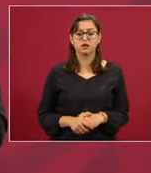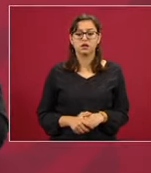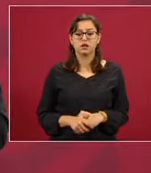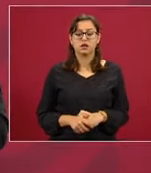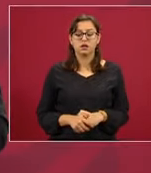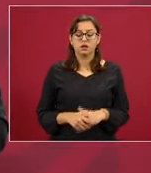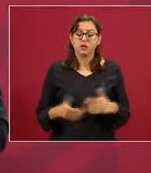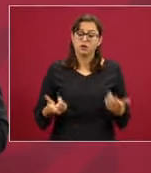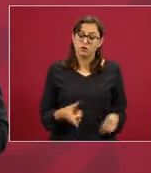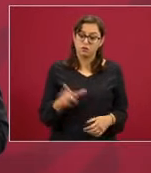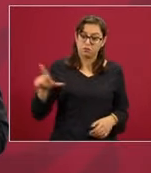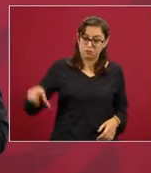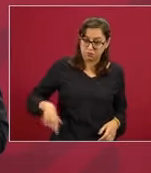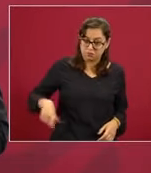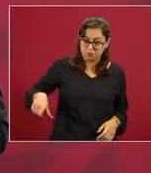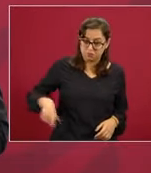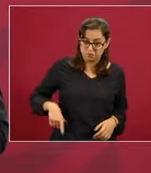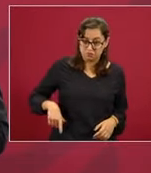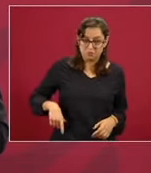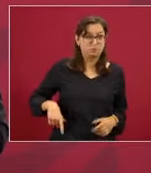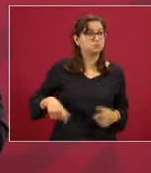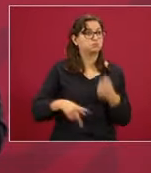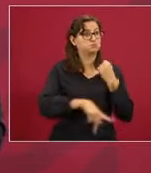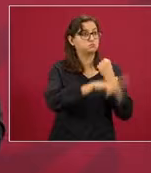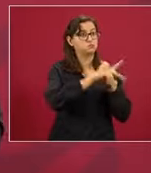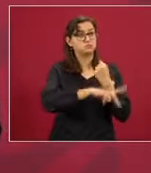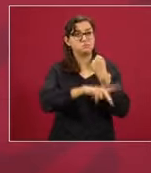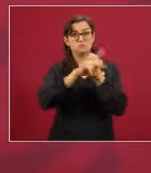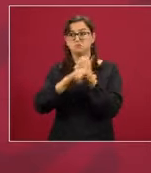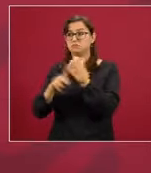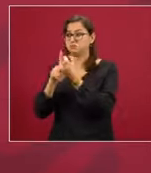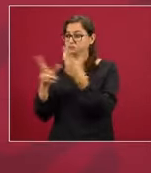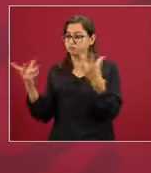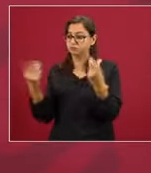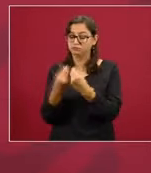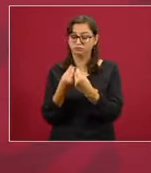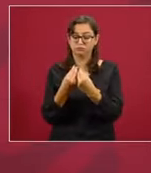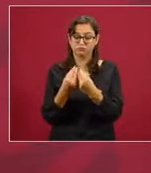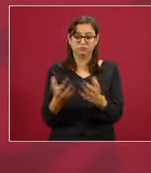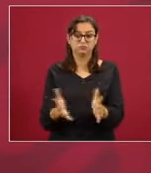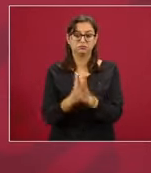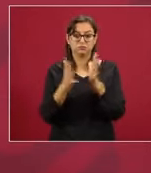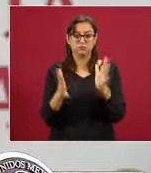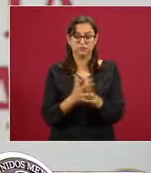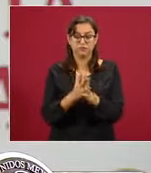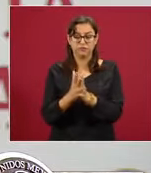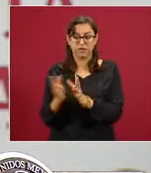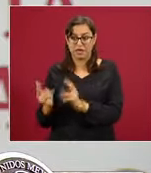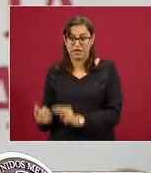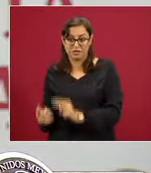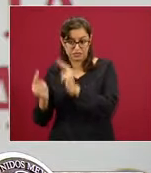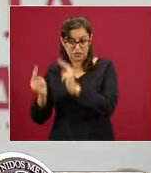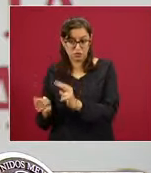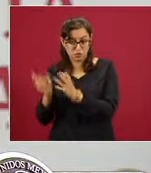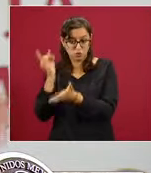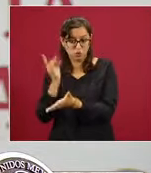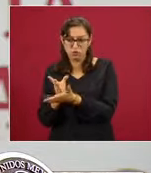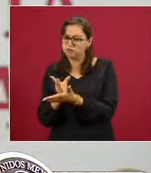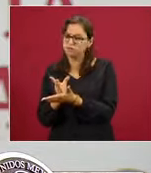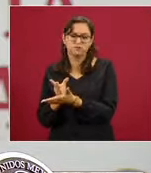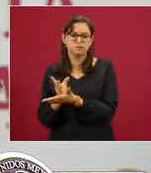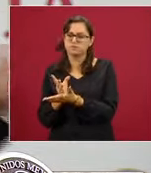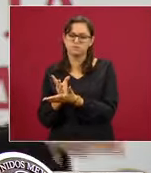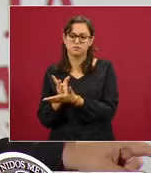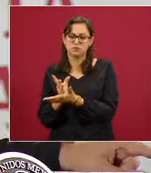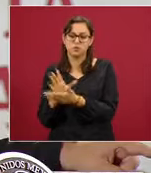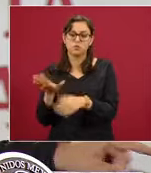respectivos están participando, buscando que no sea sólo la ley del mercado la que imponga las condiciones, porque entonces